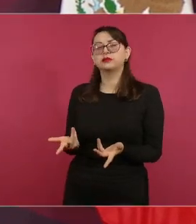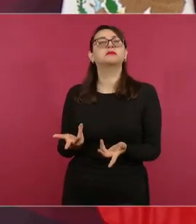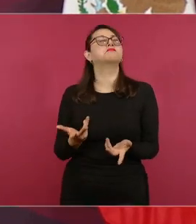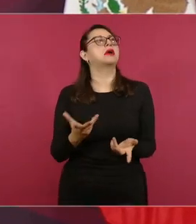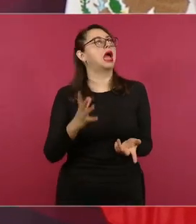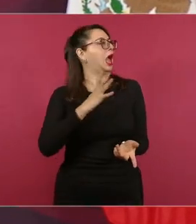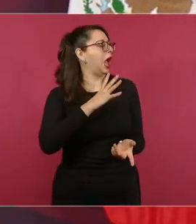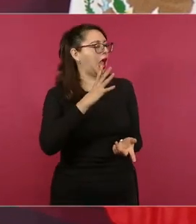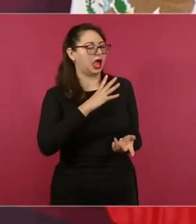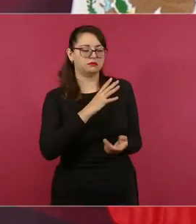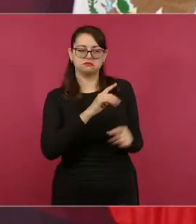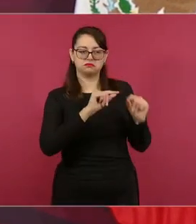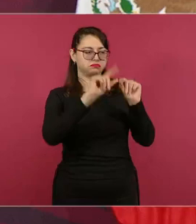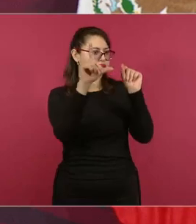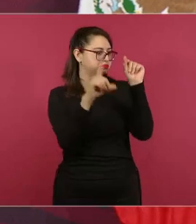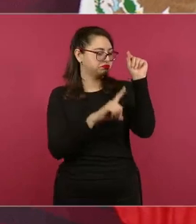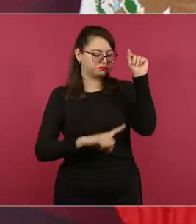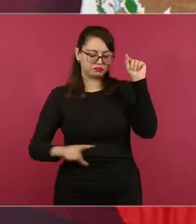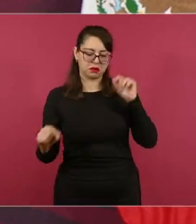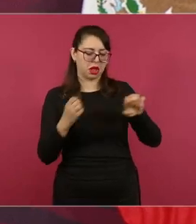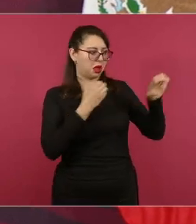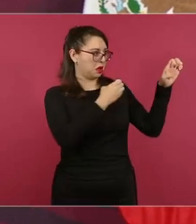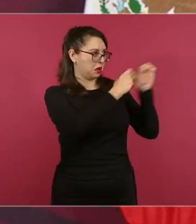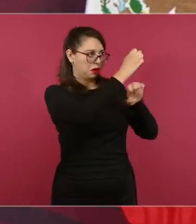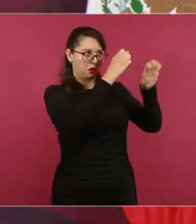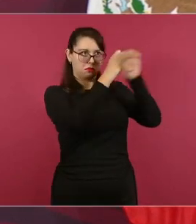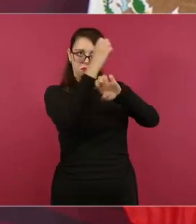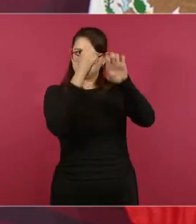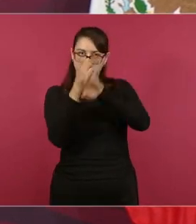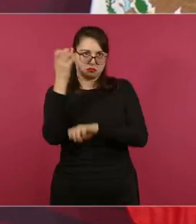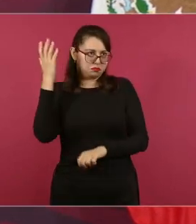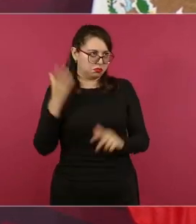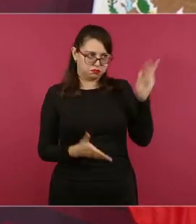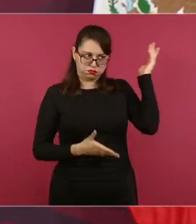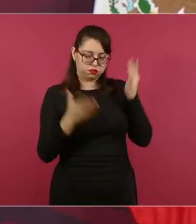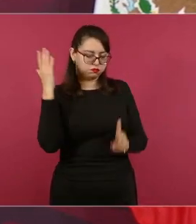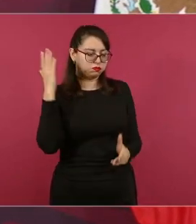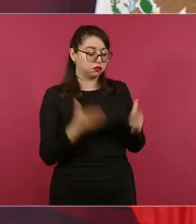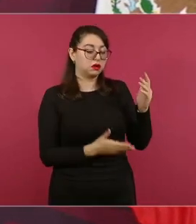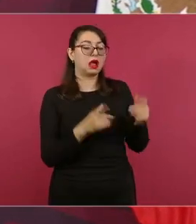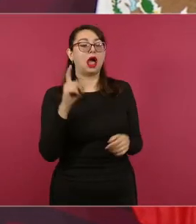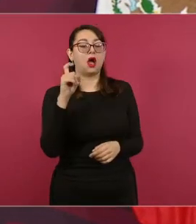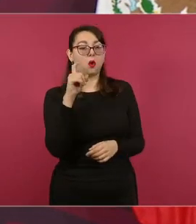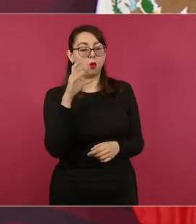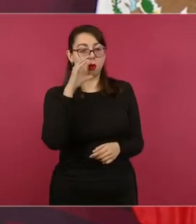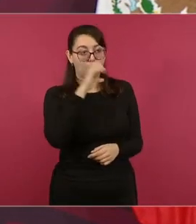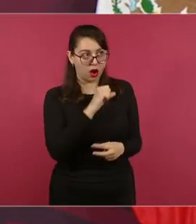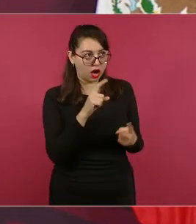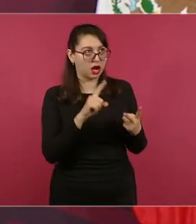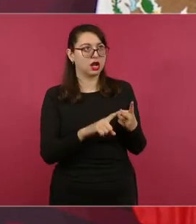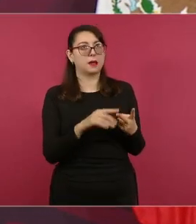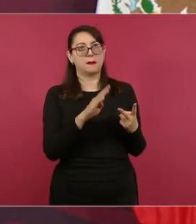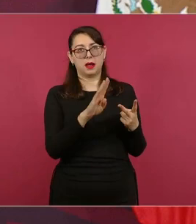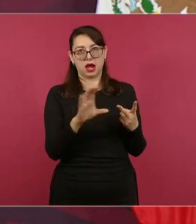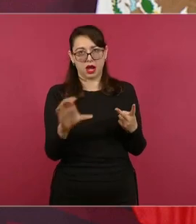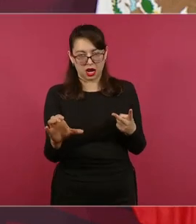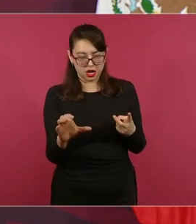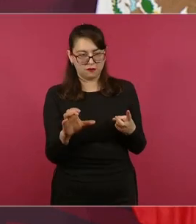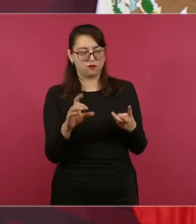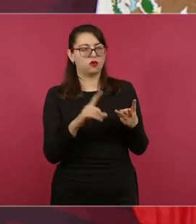todo el país, pero se lo detallo de Aguascalientes, de Baja California,